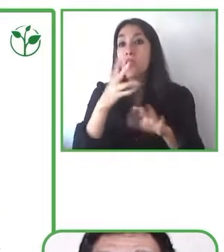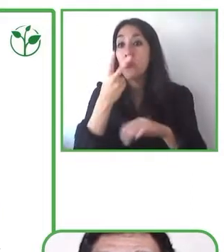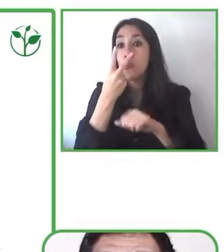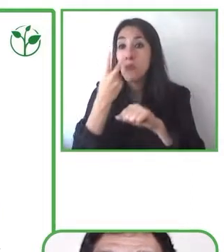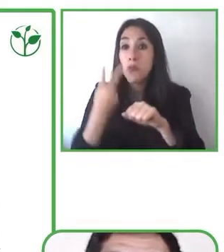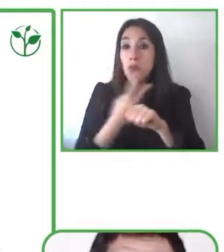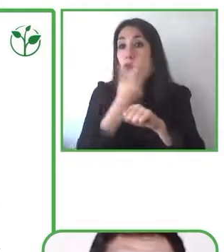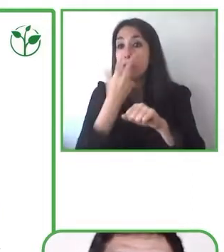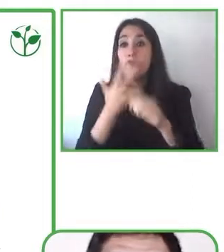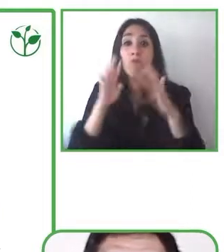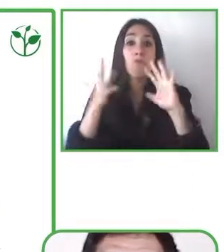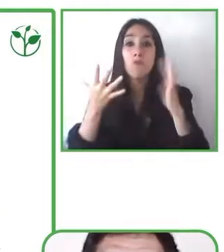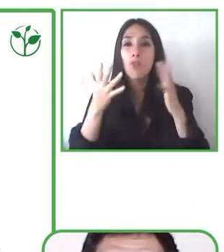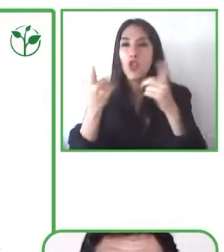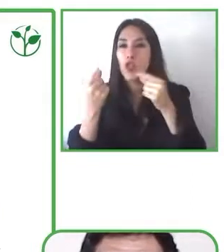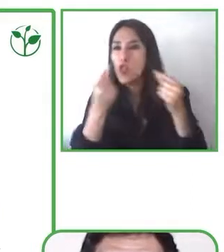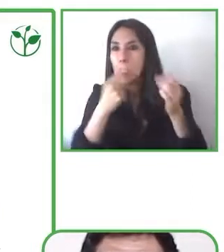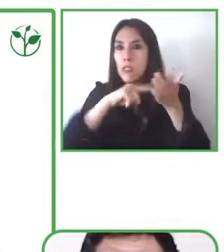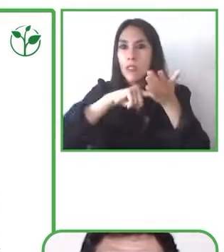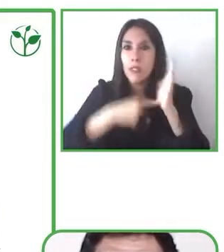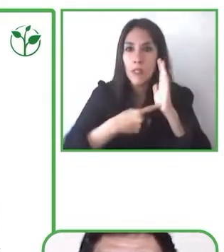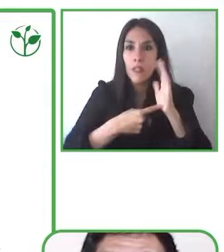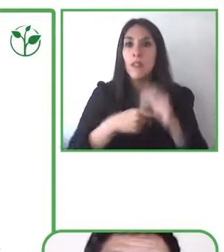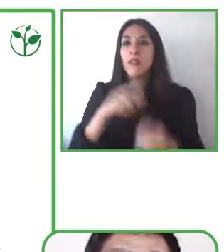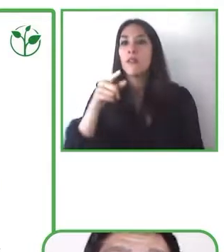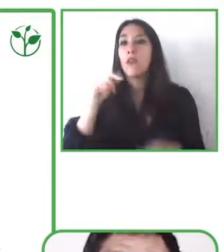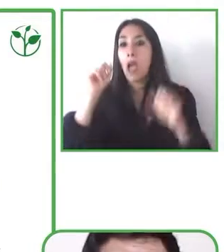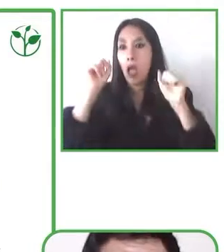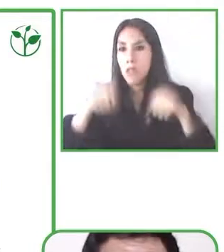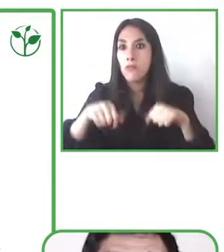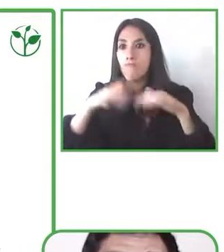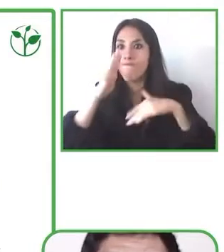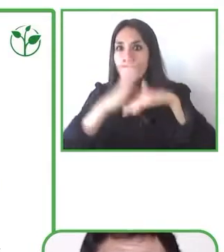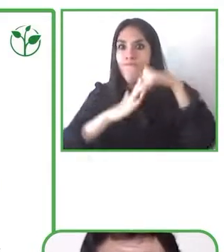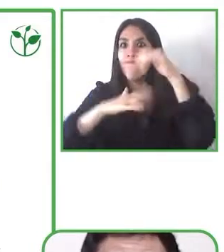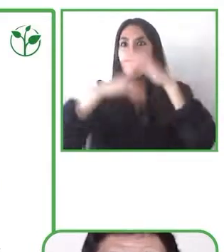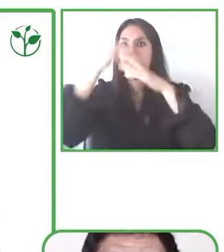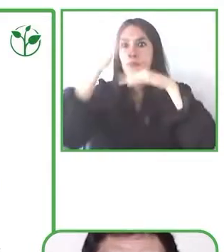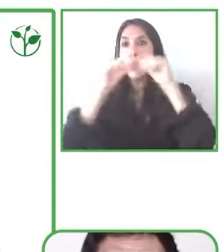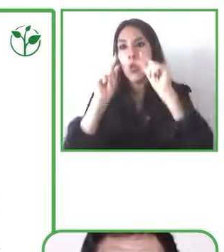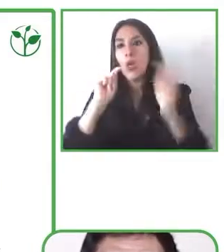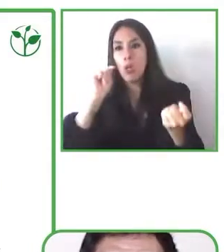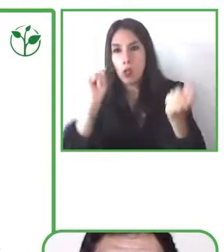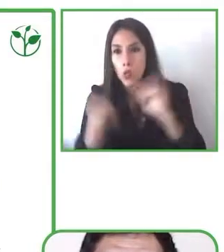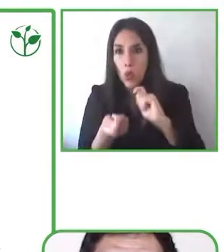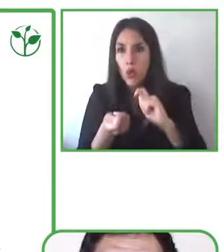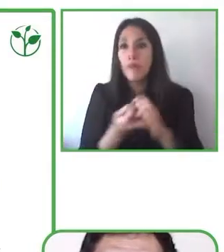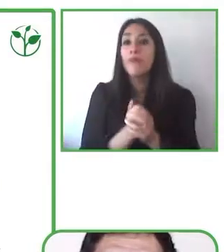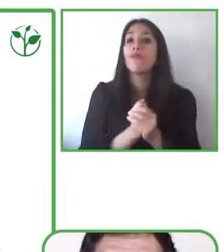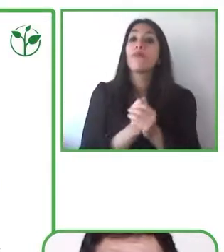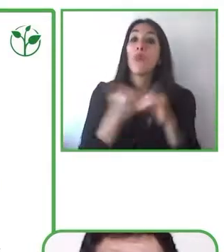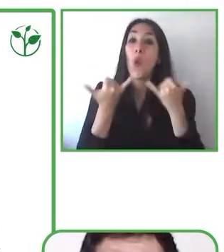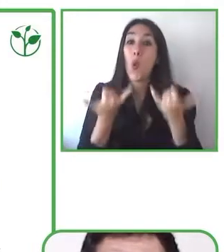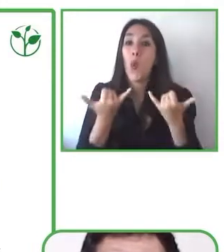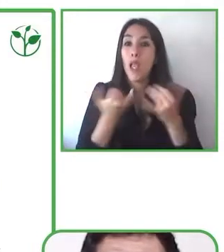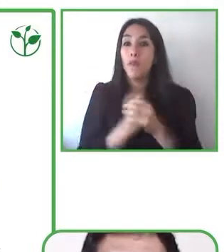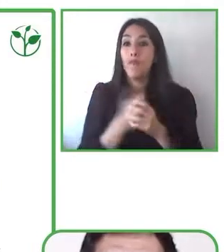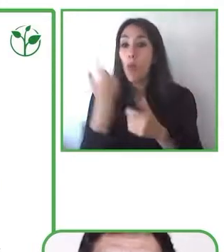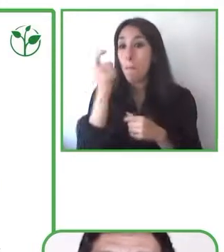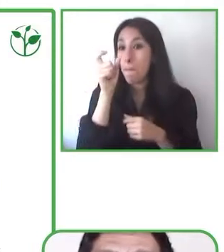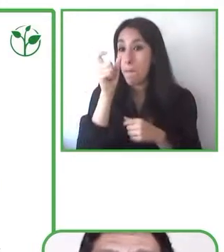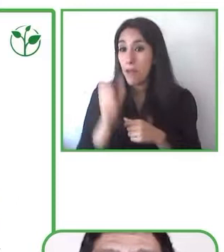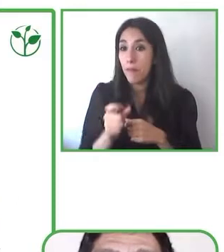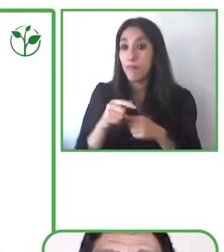poderse adaptar no solamente a las necesidades físicas, sino también cognitivas y de aprendizaje de este estudiante, y no